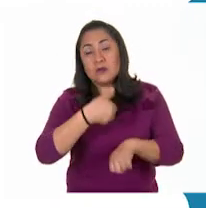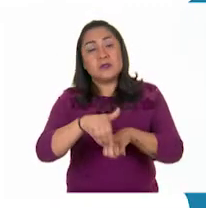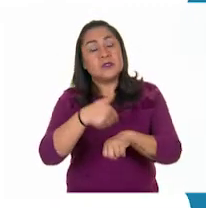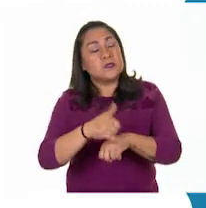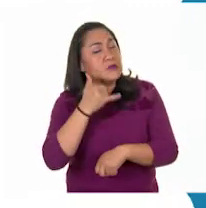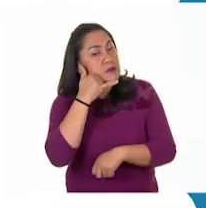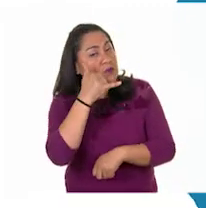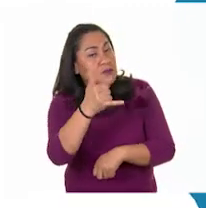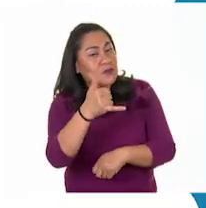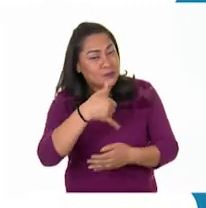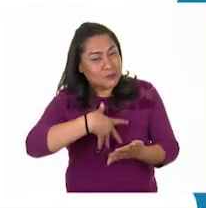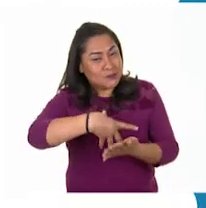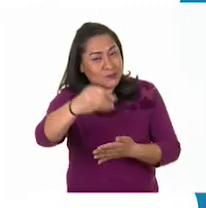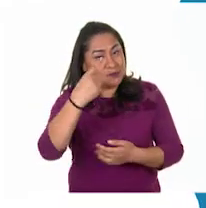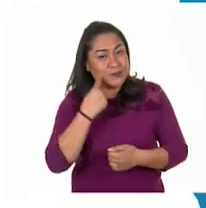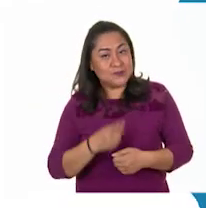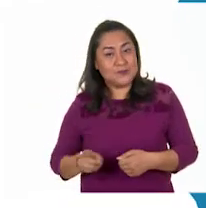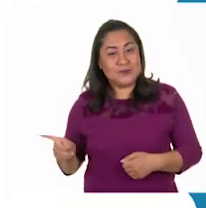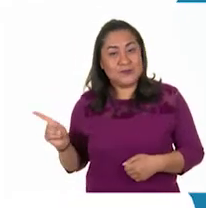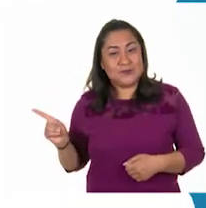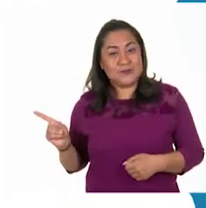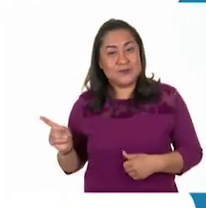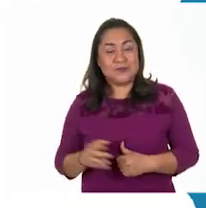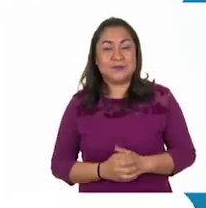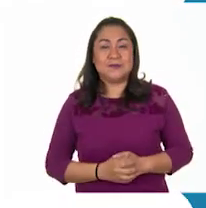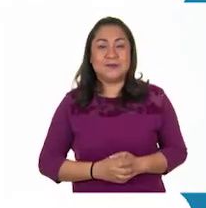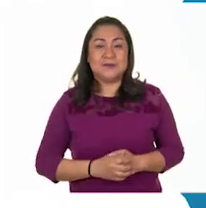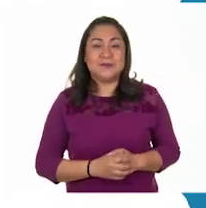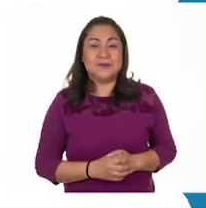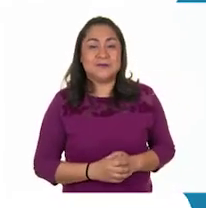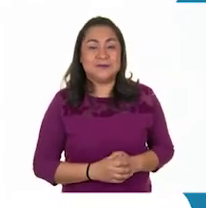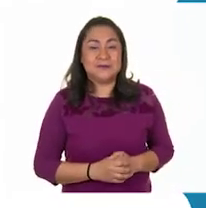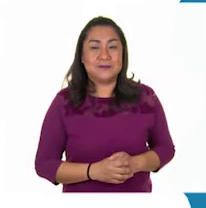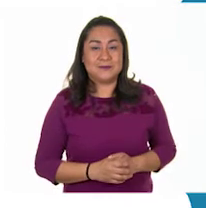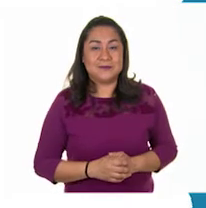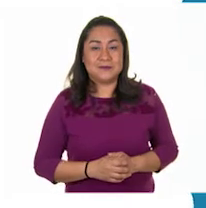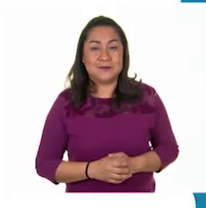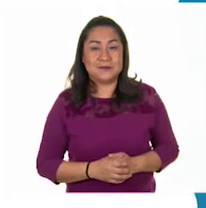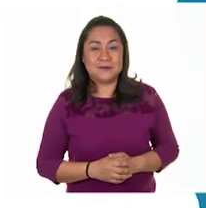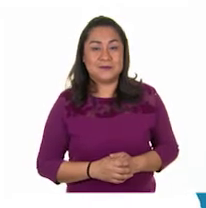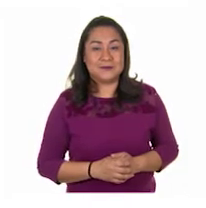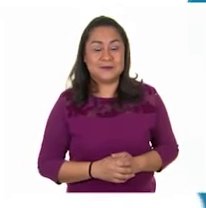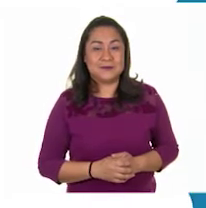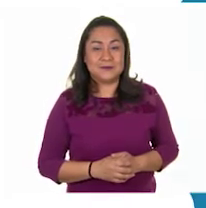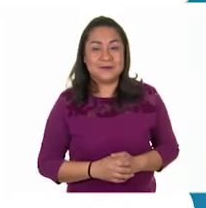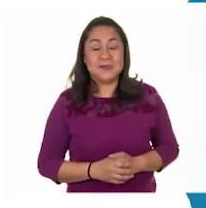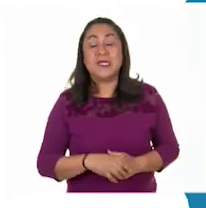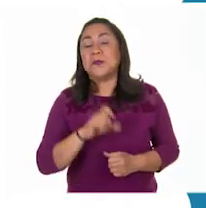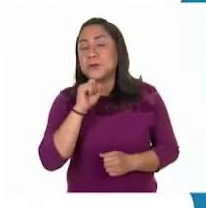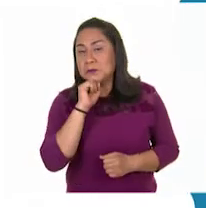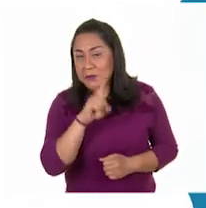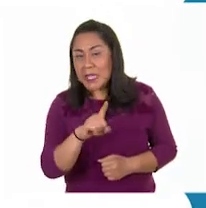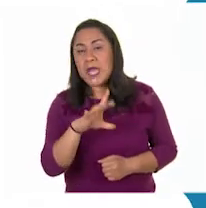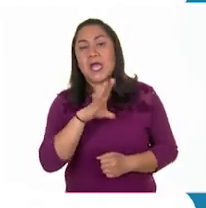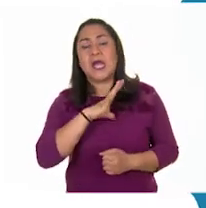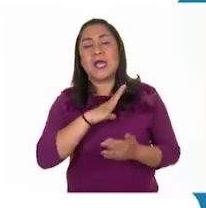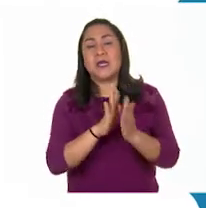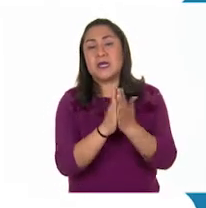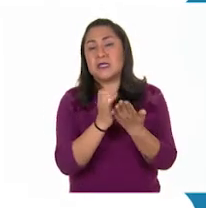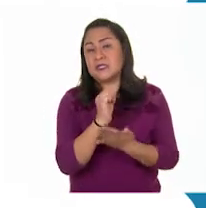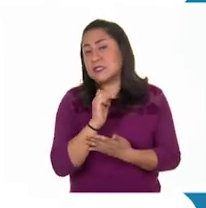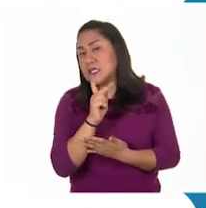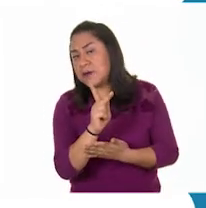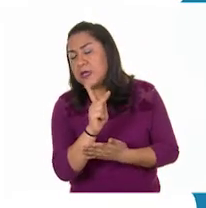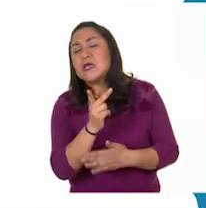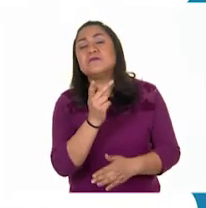5541-720413 con 100 líneas. También puedes encontrar los